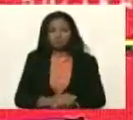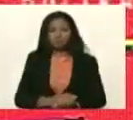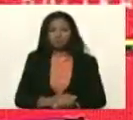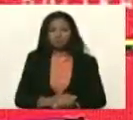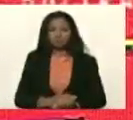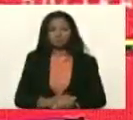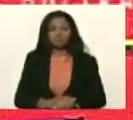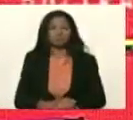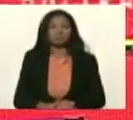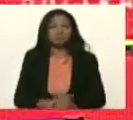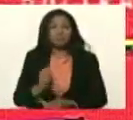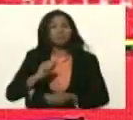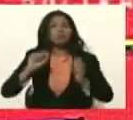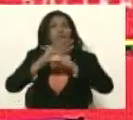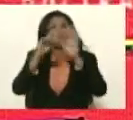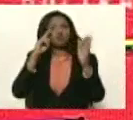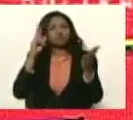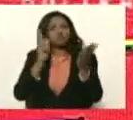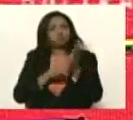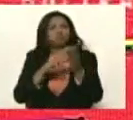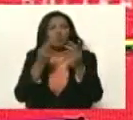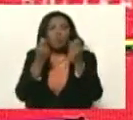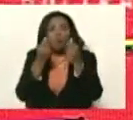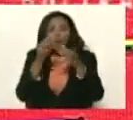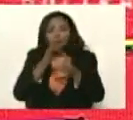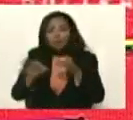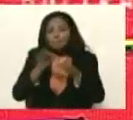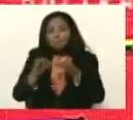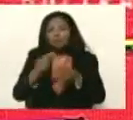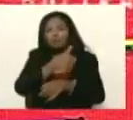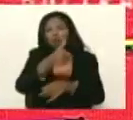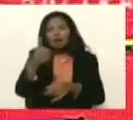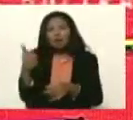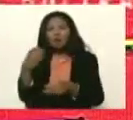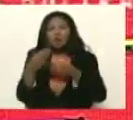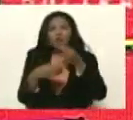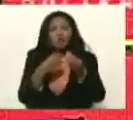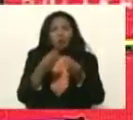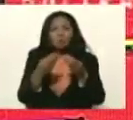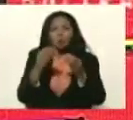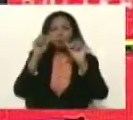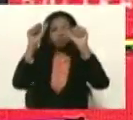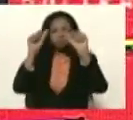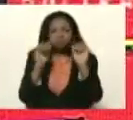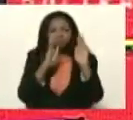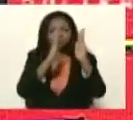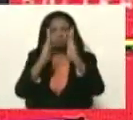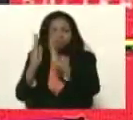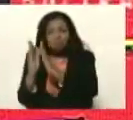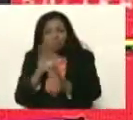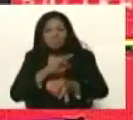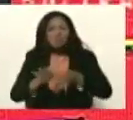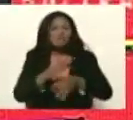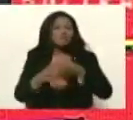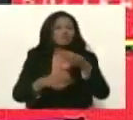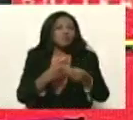ajá, correcto, estoy de acuerdo con esto, pero cuánto petro le tocaría, cómo sería la tabla de distribución de los petros,